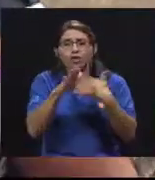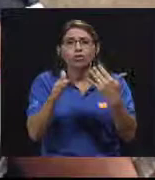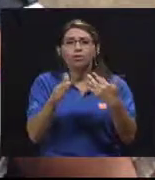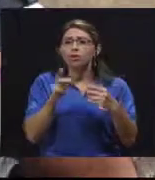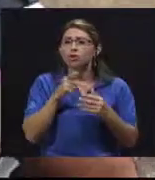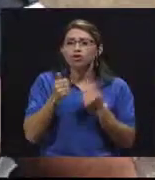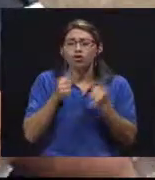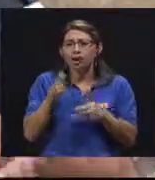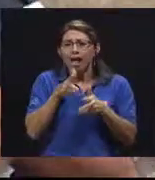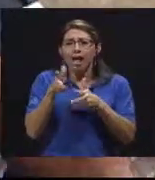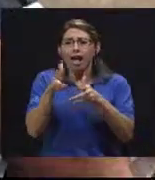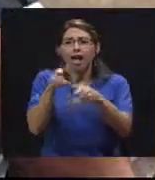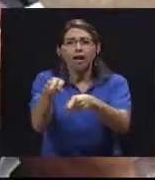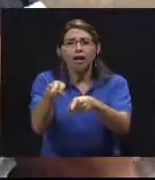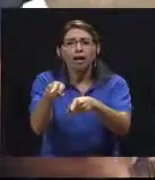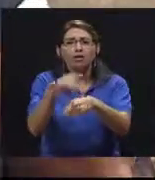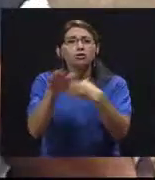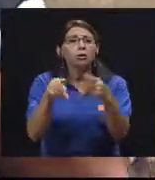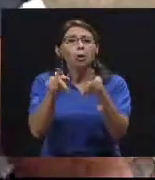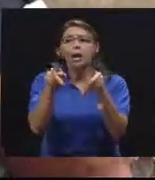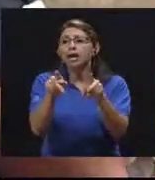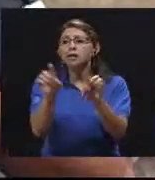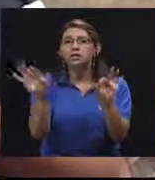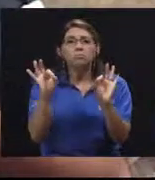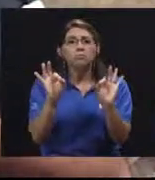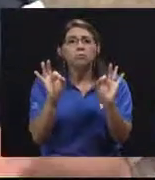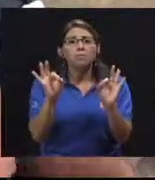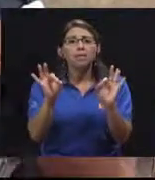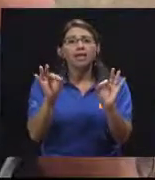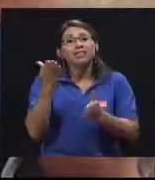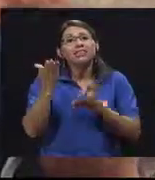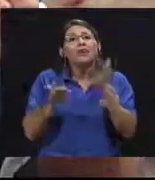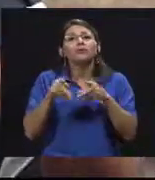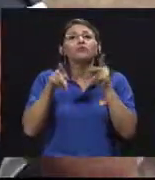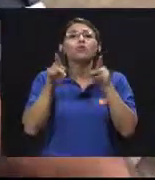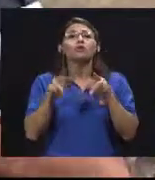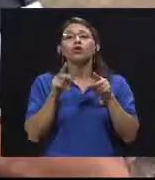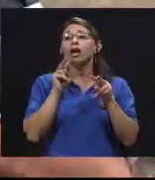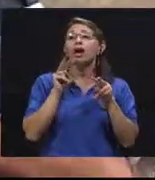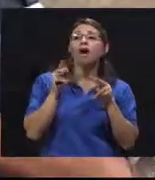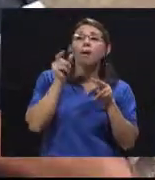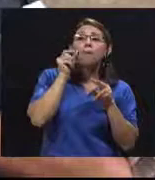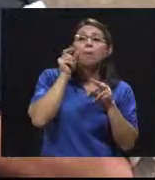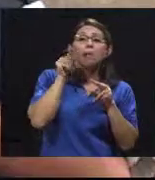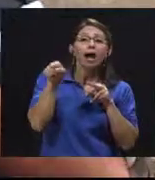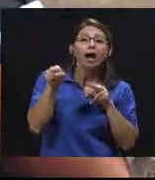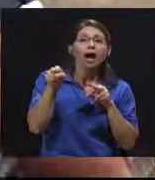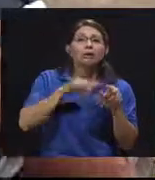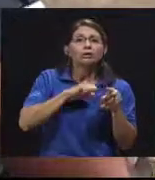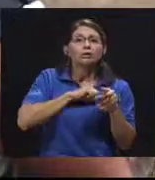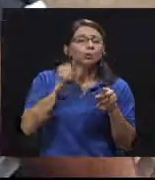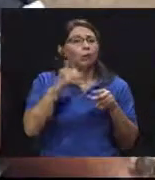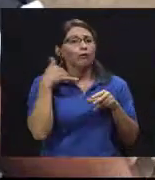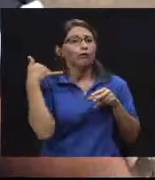todos los pacientes están afuera. Simplemente fue una percepción de alguien que desde un autobús o simplemente por el mismo susto